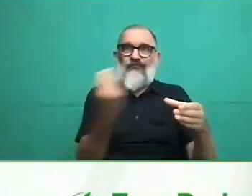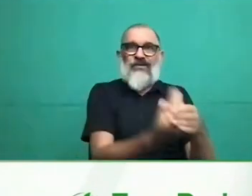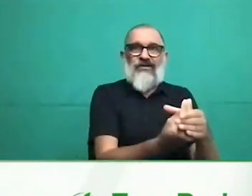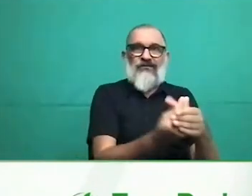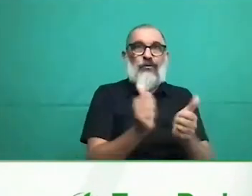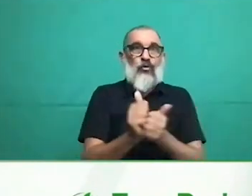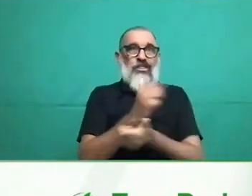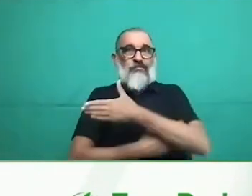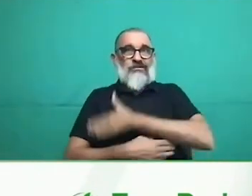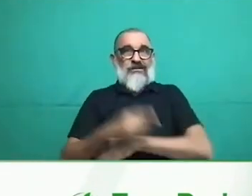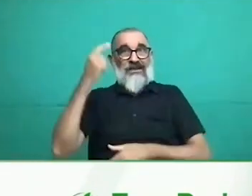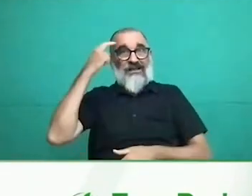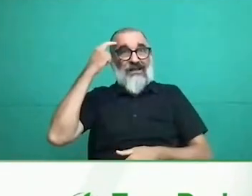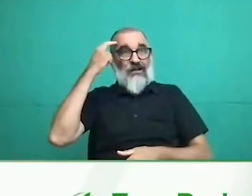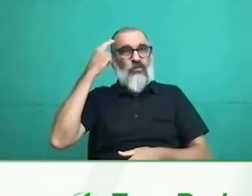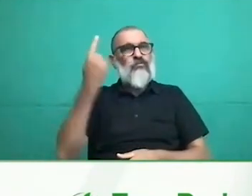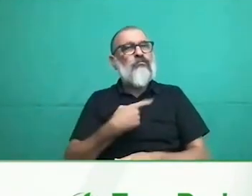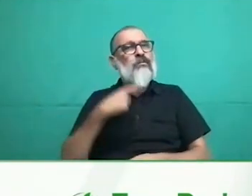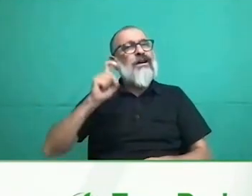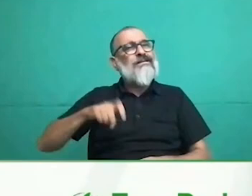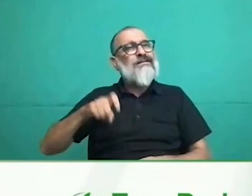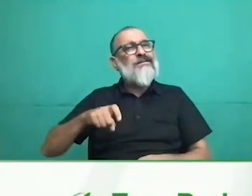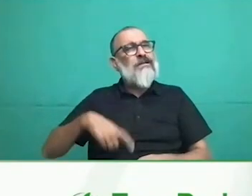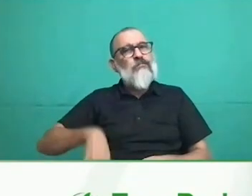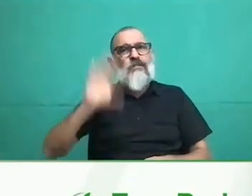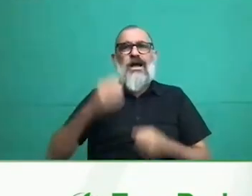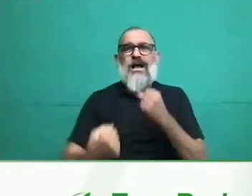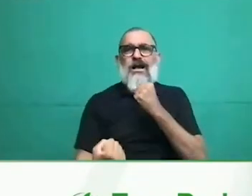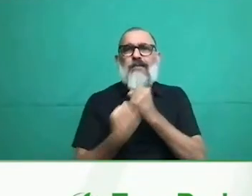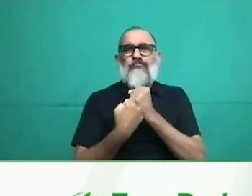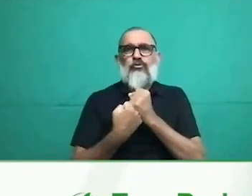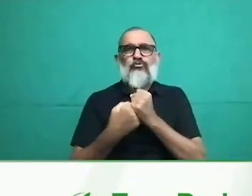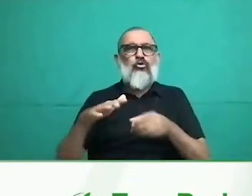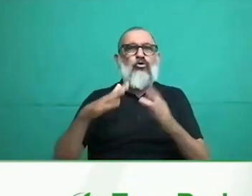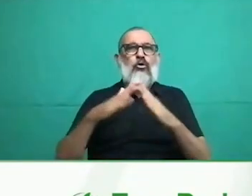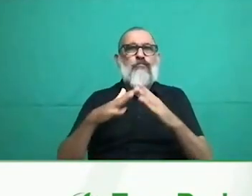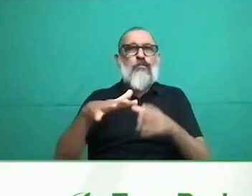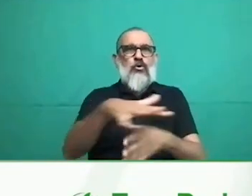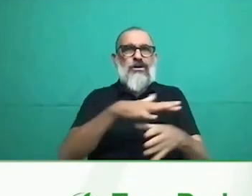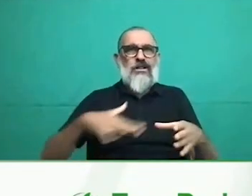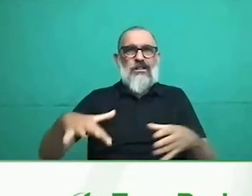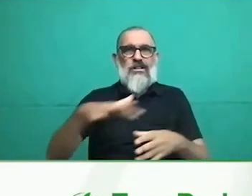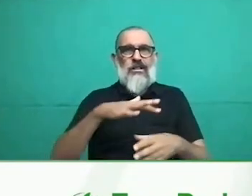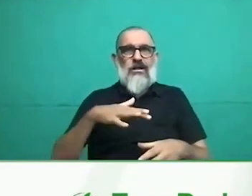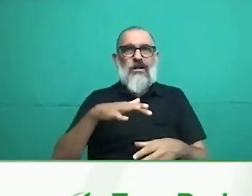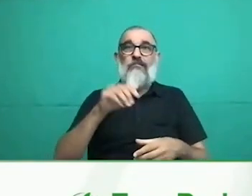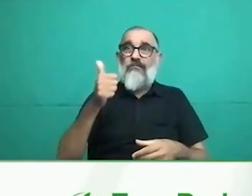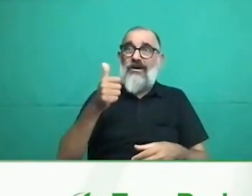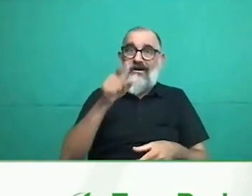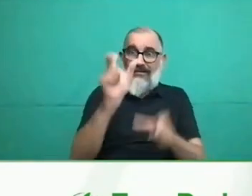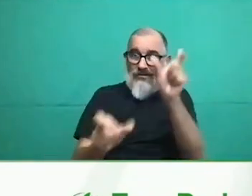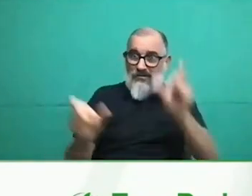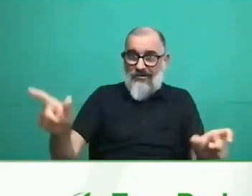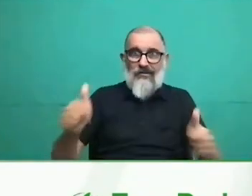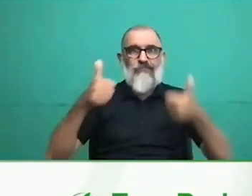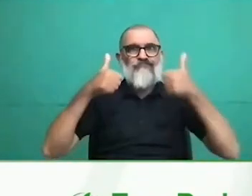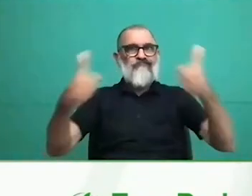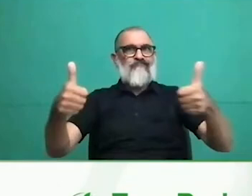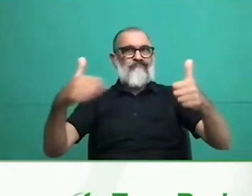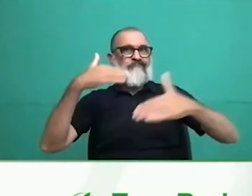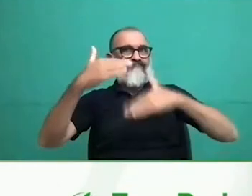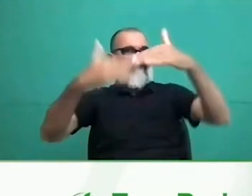Acá tenemos a, eh, los chicos de vida independiente. En Lima, eh, viven cuatro jóvenes con